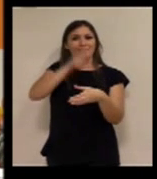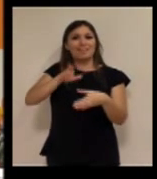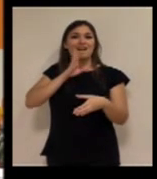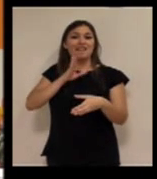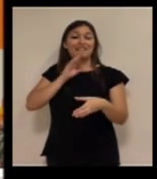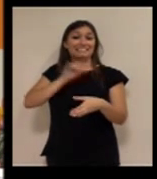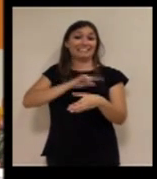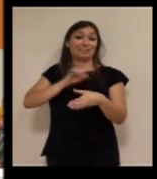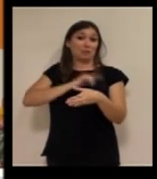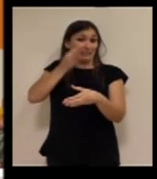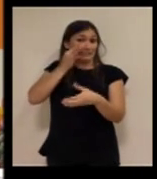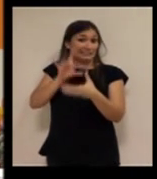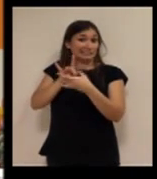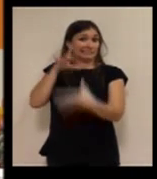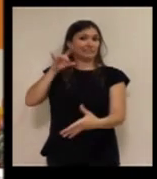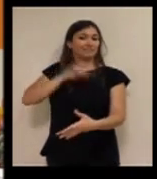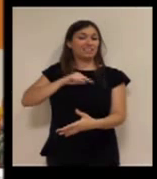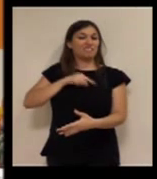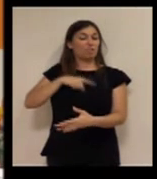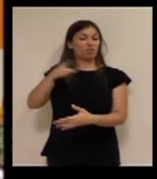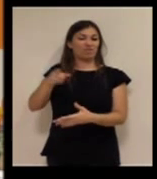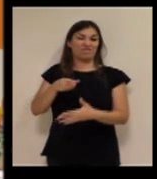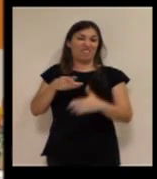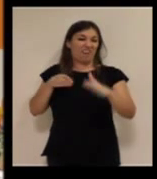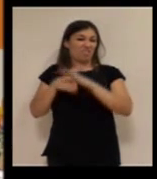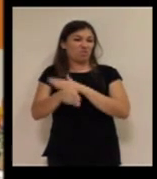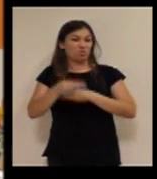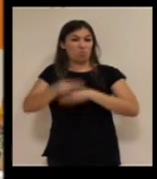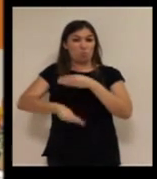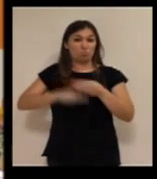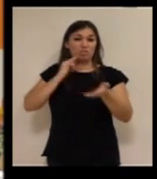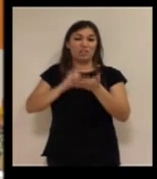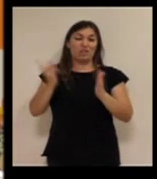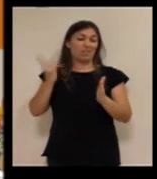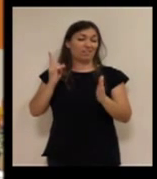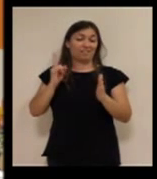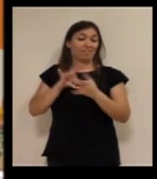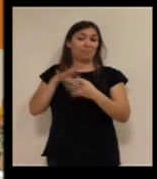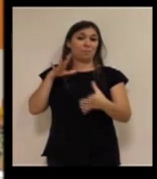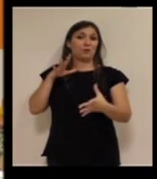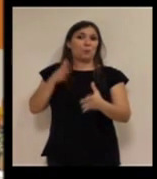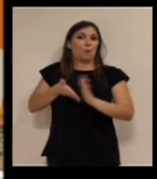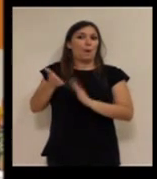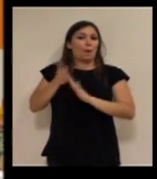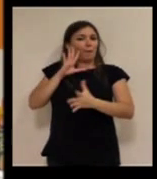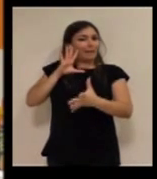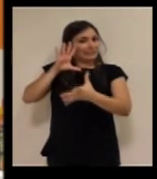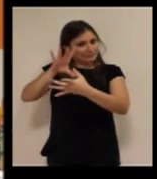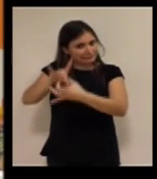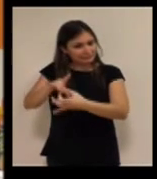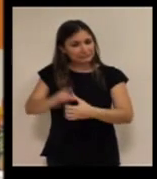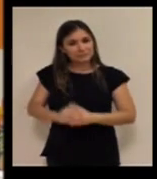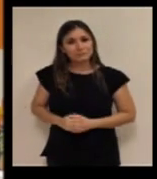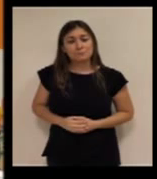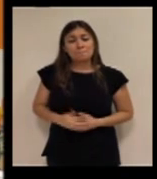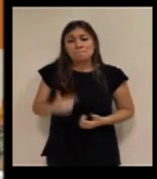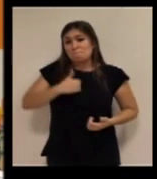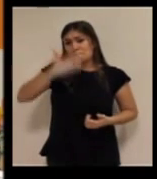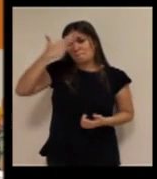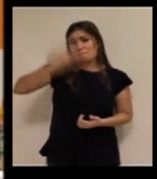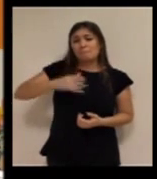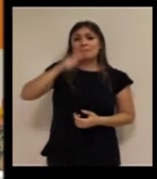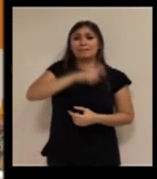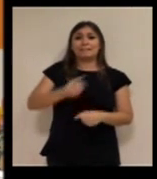estaba más alejado y el que parecía que tenía menos acceso a este tipo de tecnología, pero bueno, estaba orientado ahí. Yo creo que la gente que